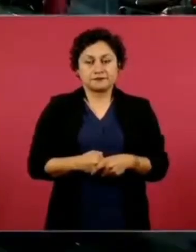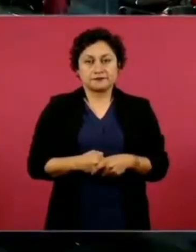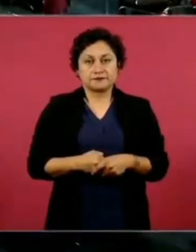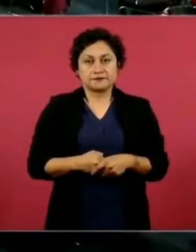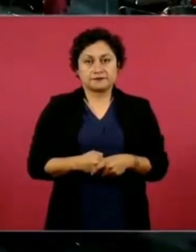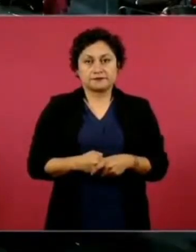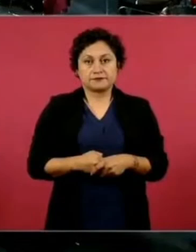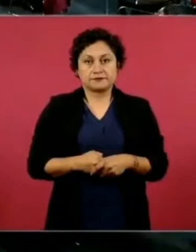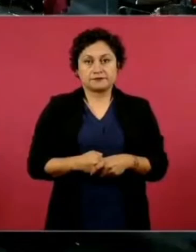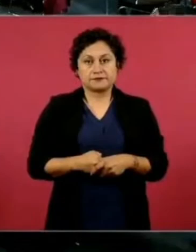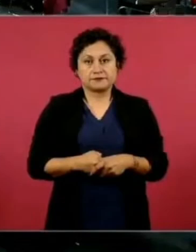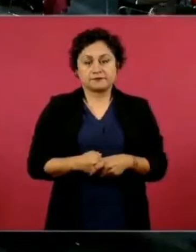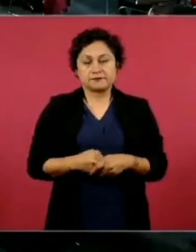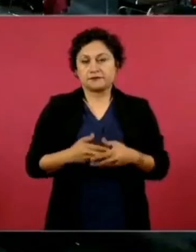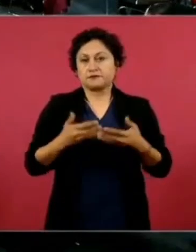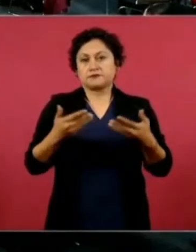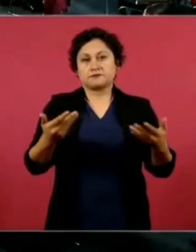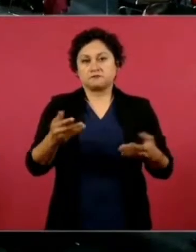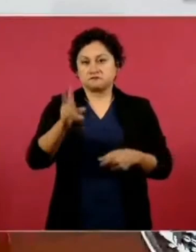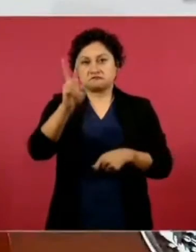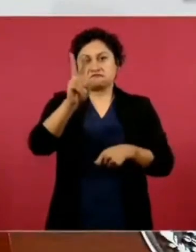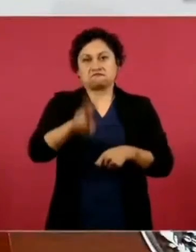la vida pública,